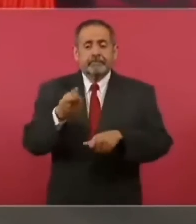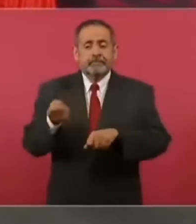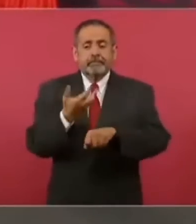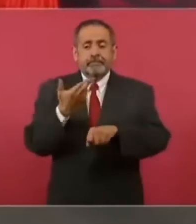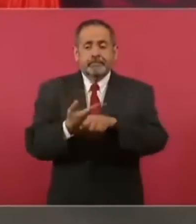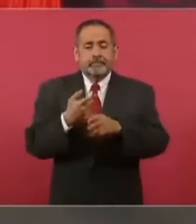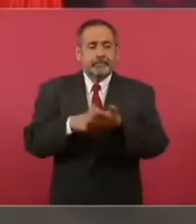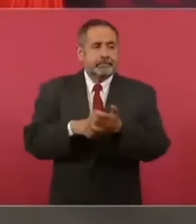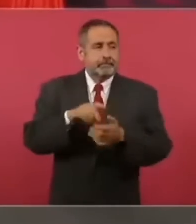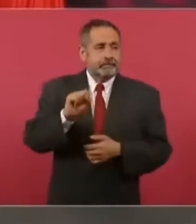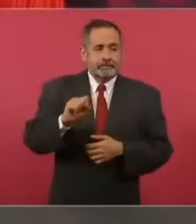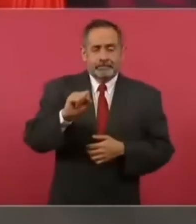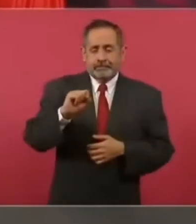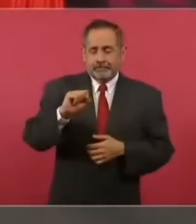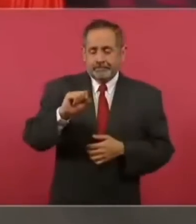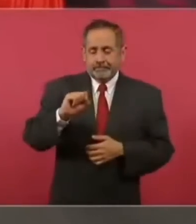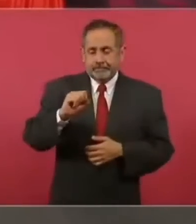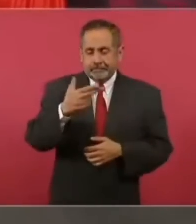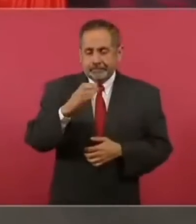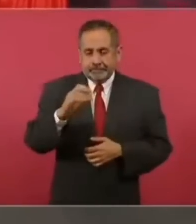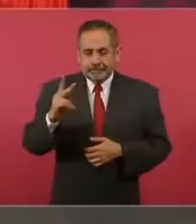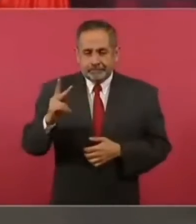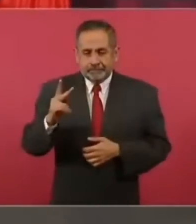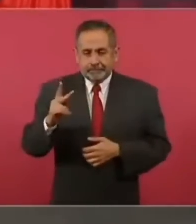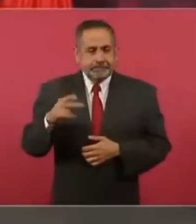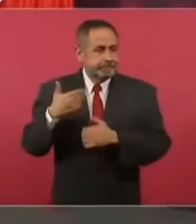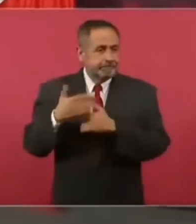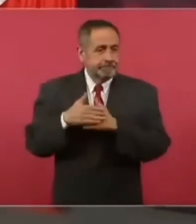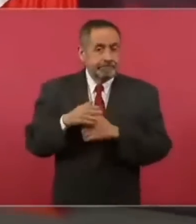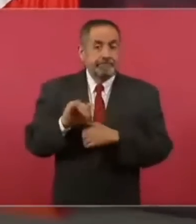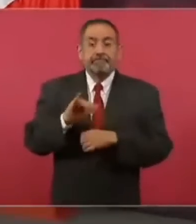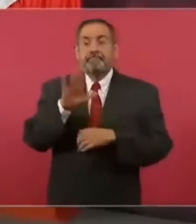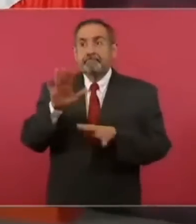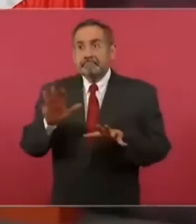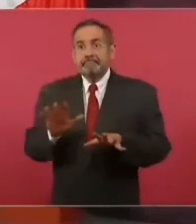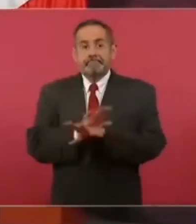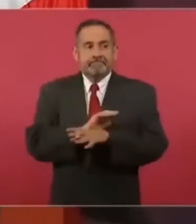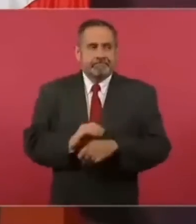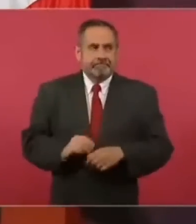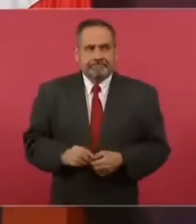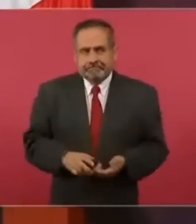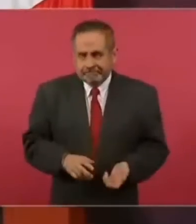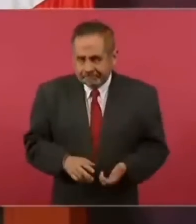de Hacienda porque porque a haber un cambio ya